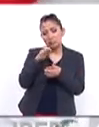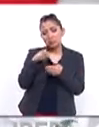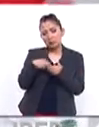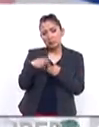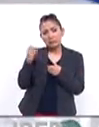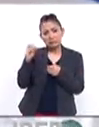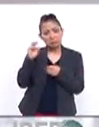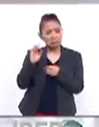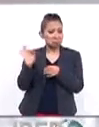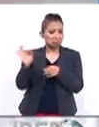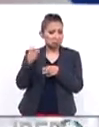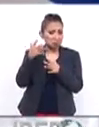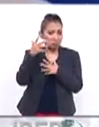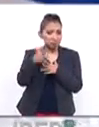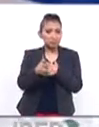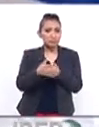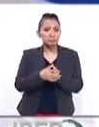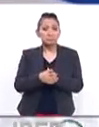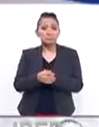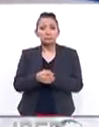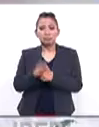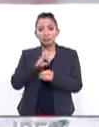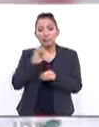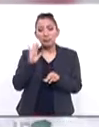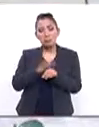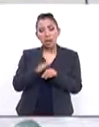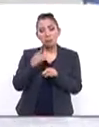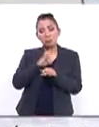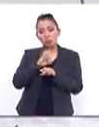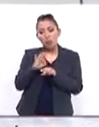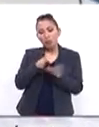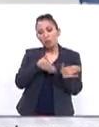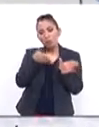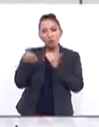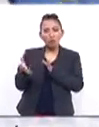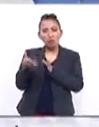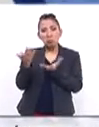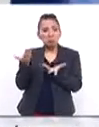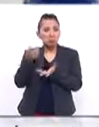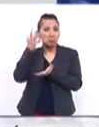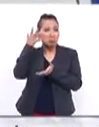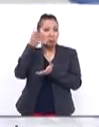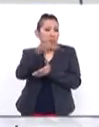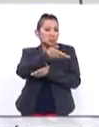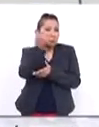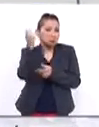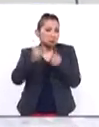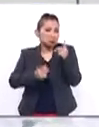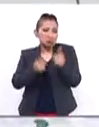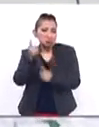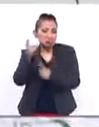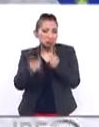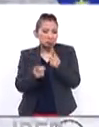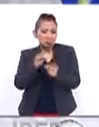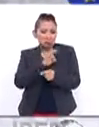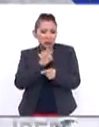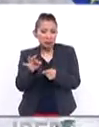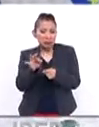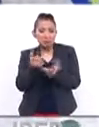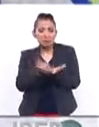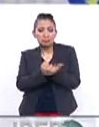¿Y por qué no decirlo y no descartarlo? Que se reforzara la idea de una posposición indefinida que sería de facto una